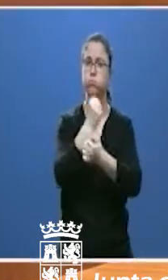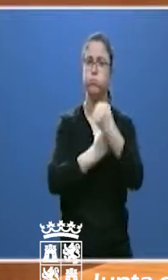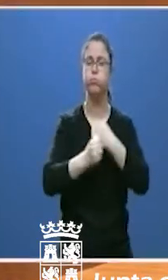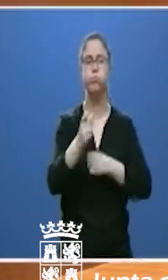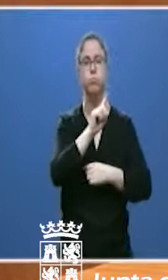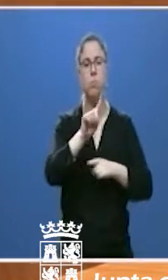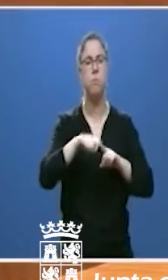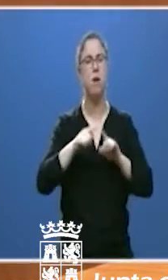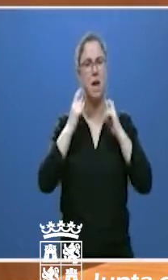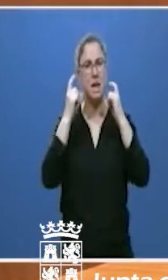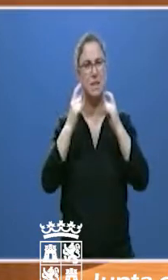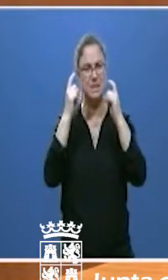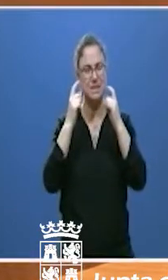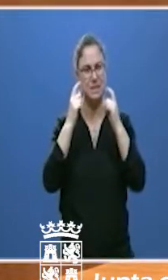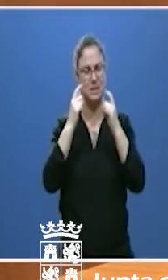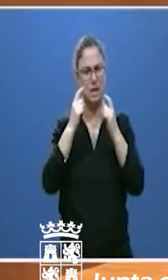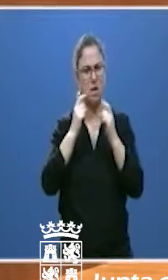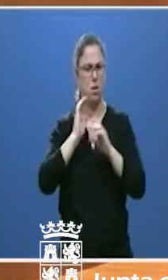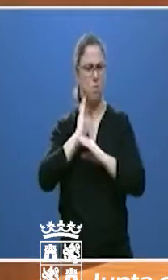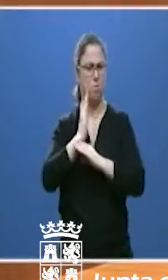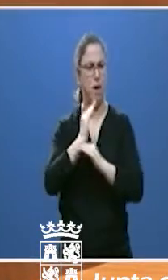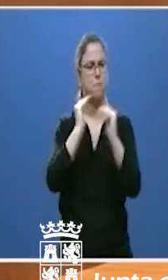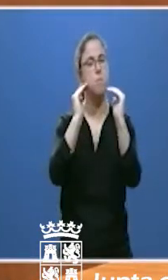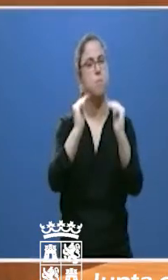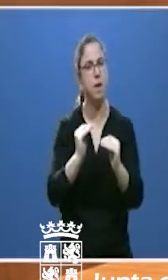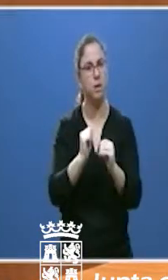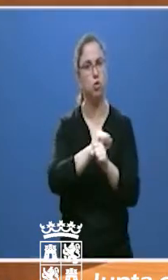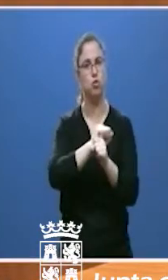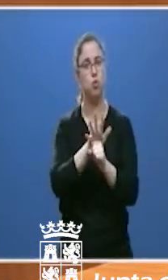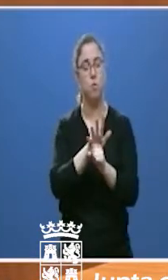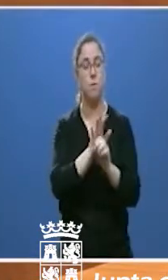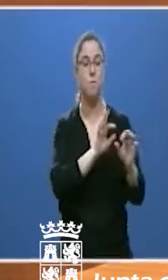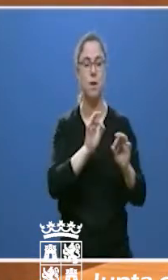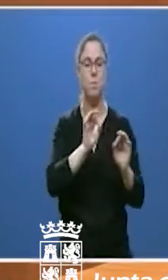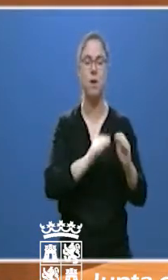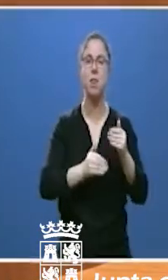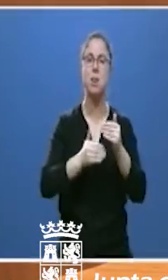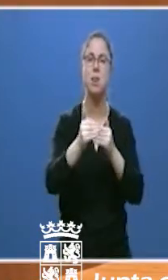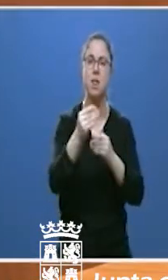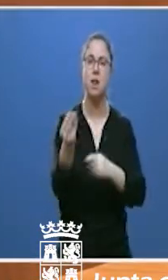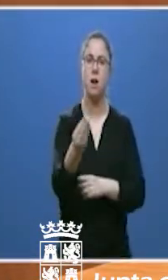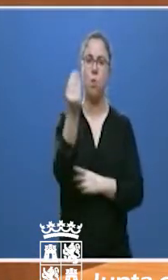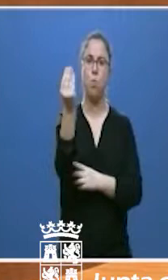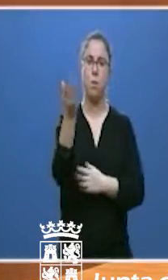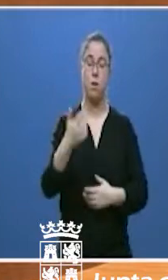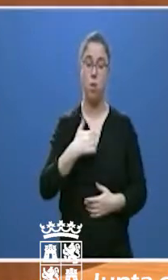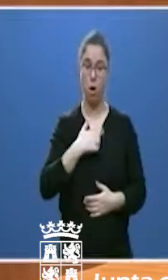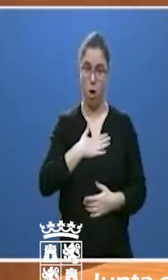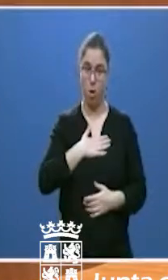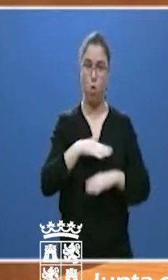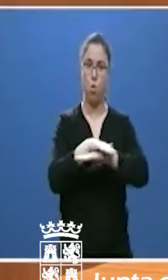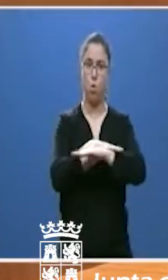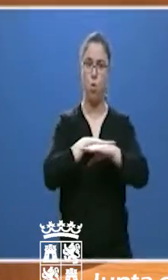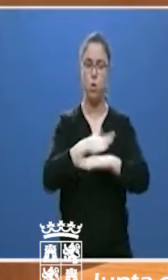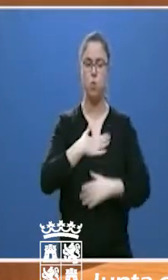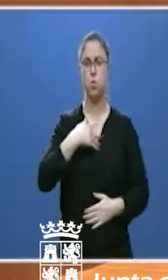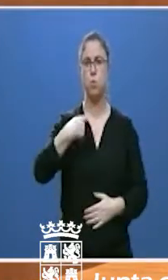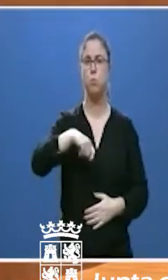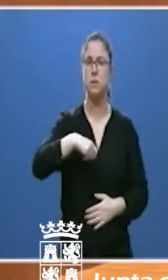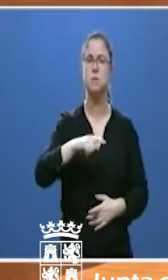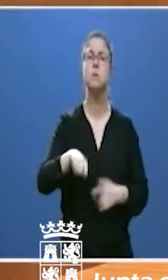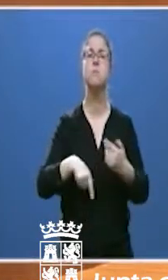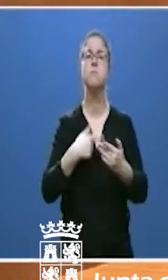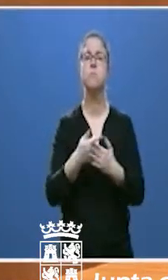suavizar el golpe del COVID-19 y preparar la recuperación. El Gobierno que dirijo ha puesto en marcha actuaciones que